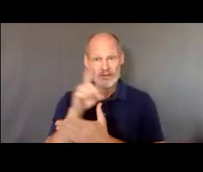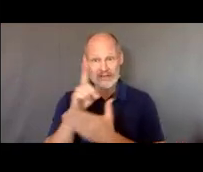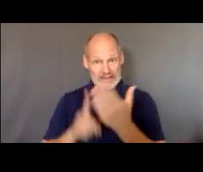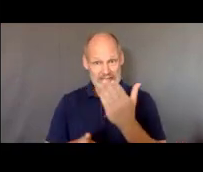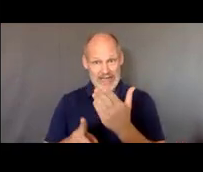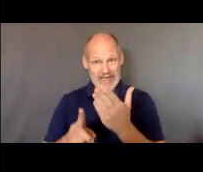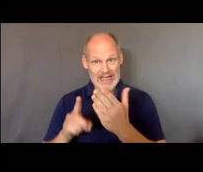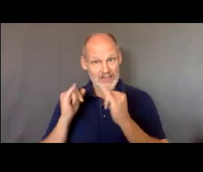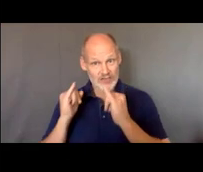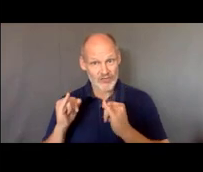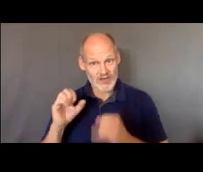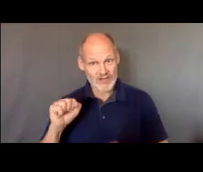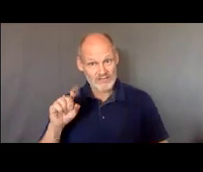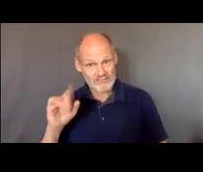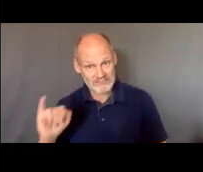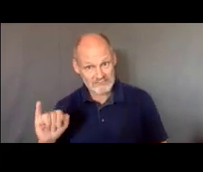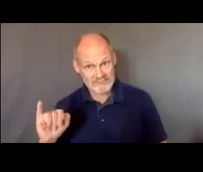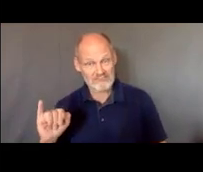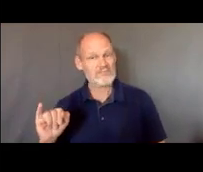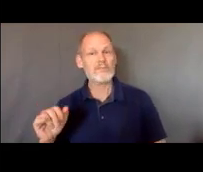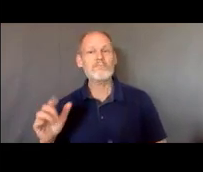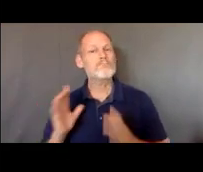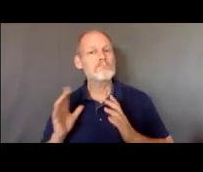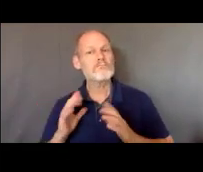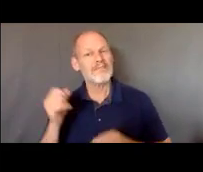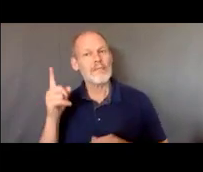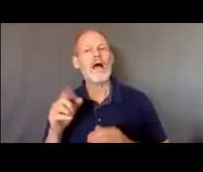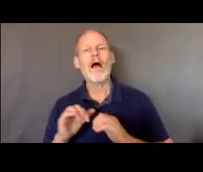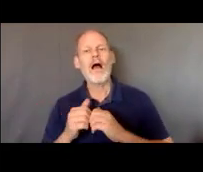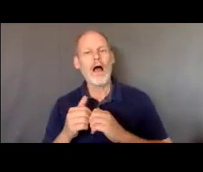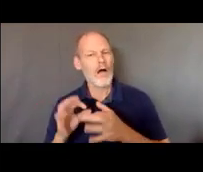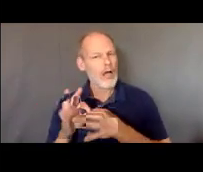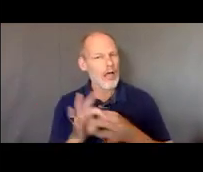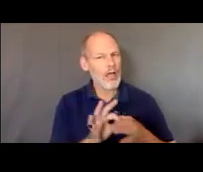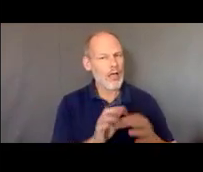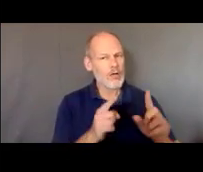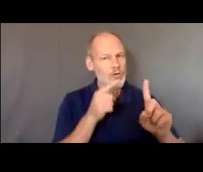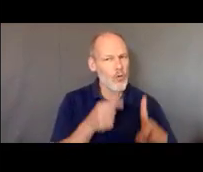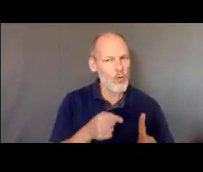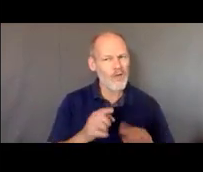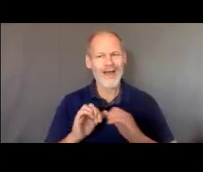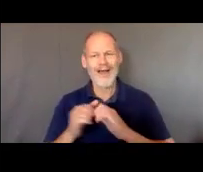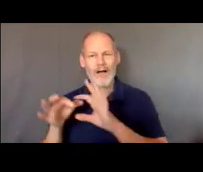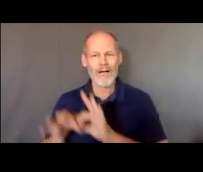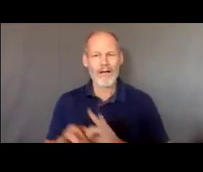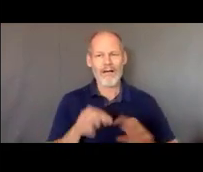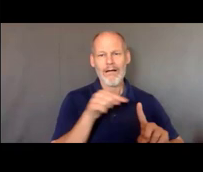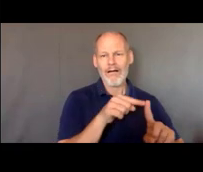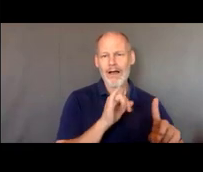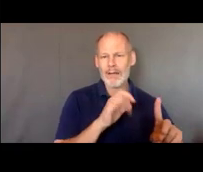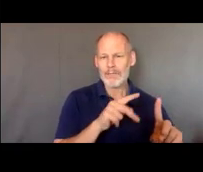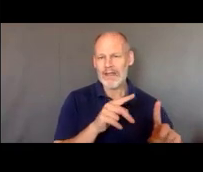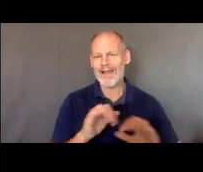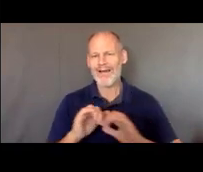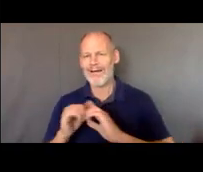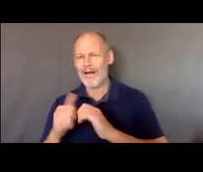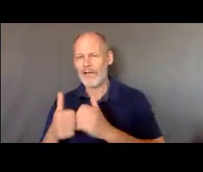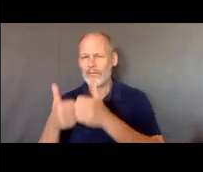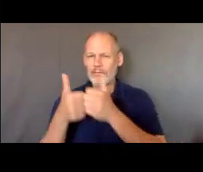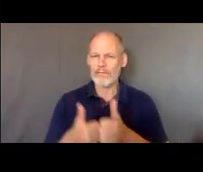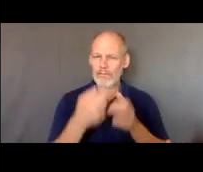atada a las metas del IEP esas metas de IEP si no están pasando